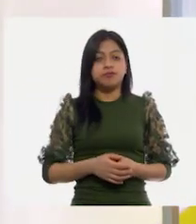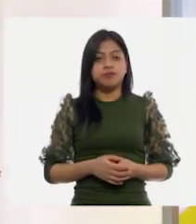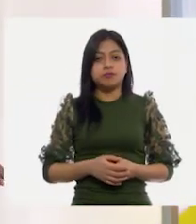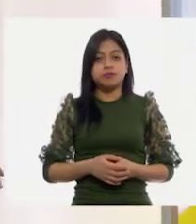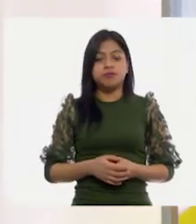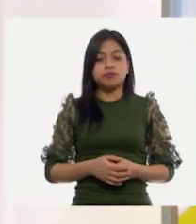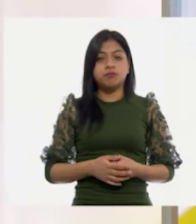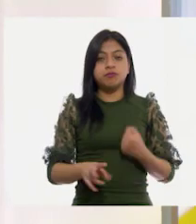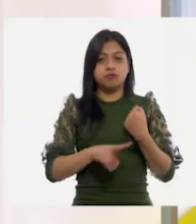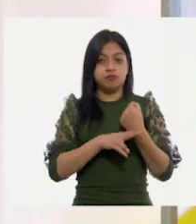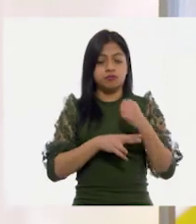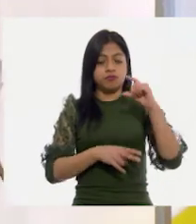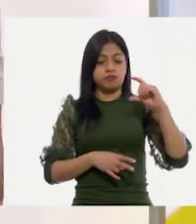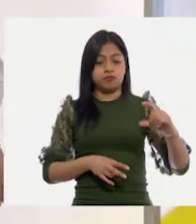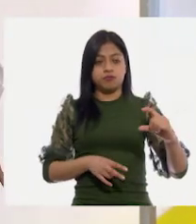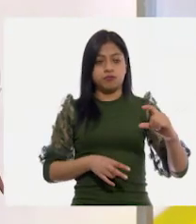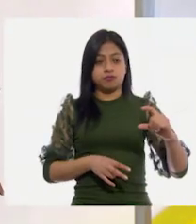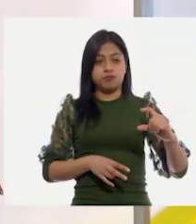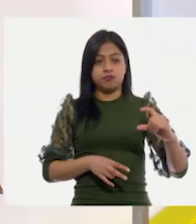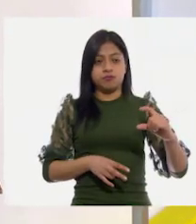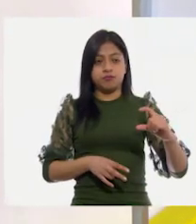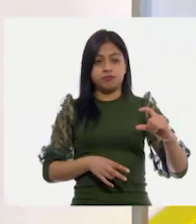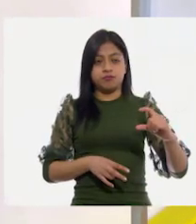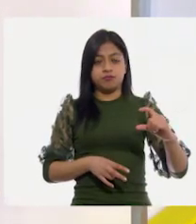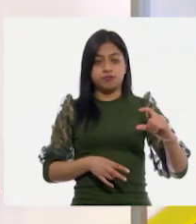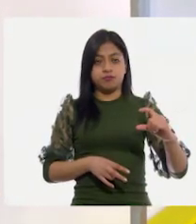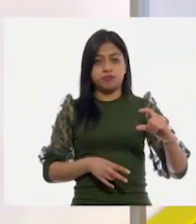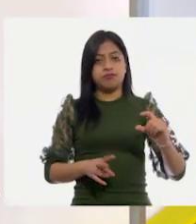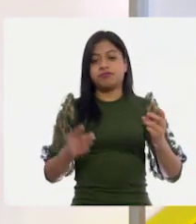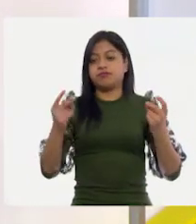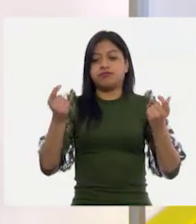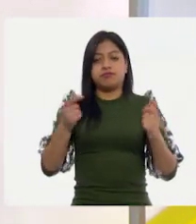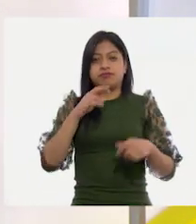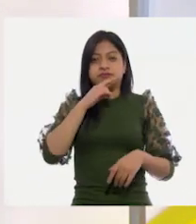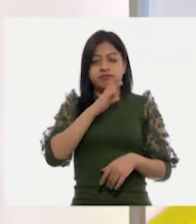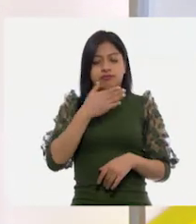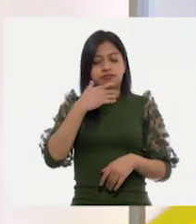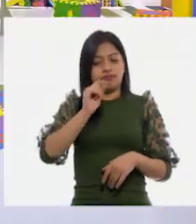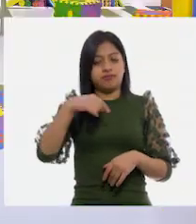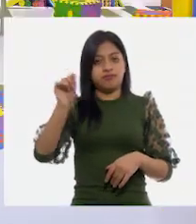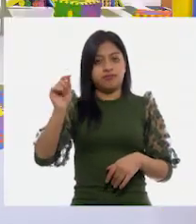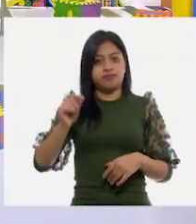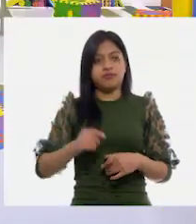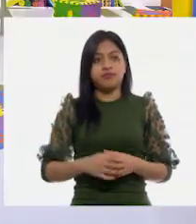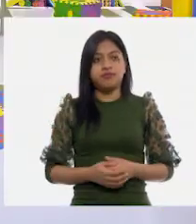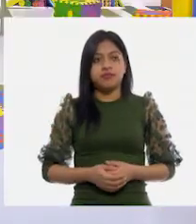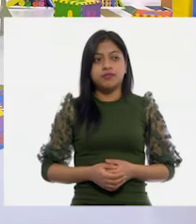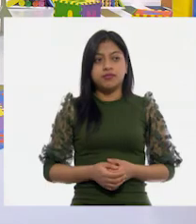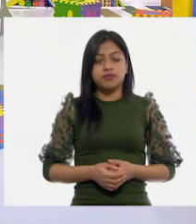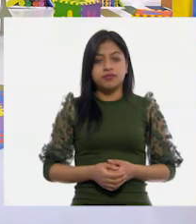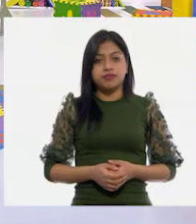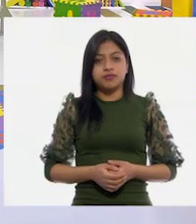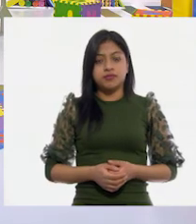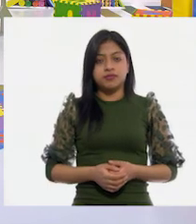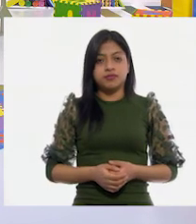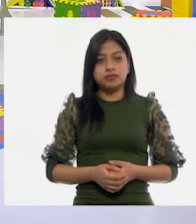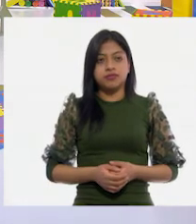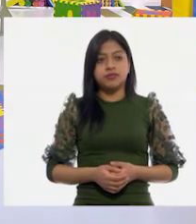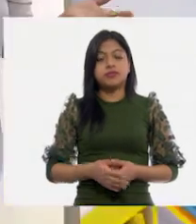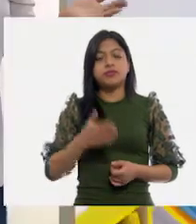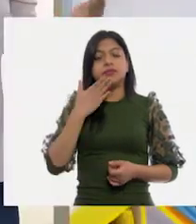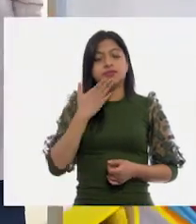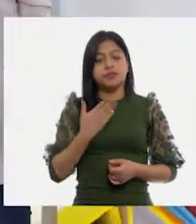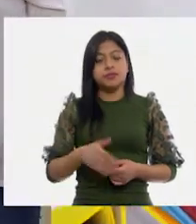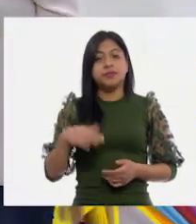sido. El vaso chiquito. El vaso chiquito. Ese sí le tenía la primera, ¿se dieron cuenta? Ahora, ahora vamos a ver... Bueno, queda un